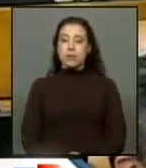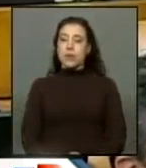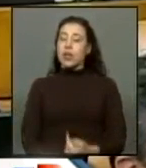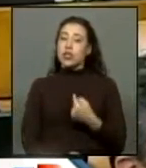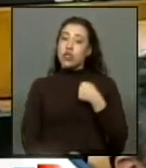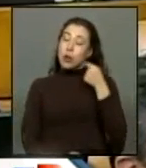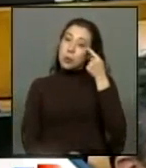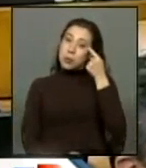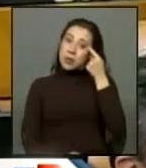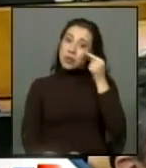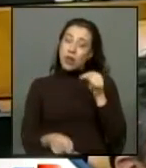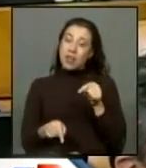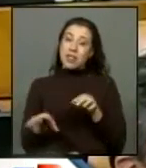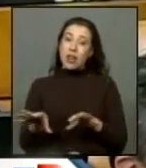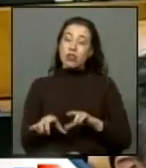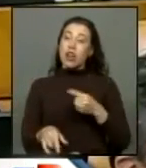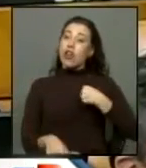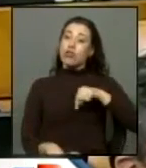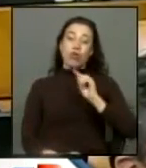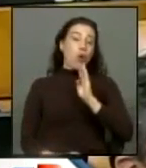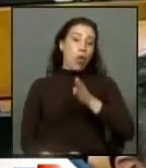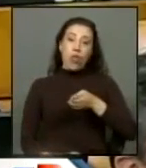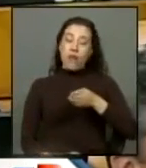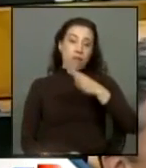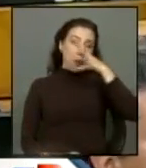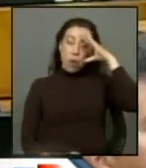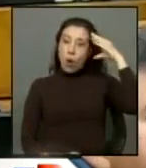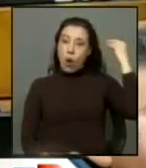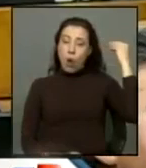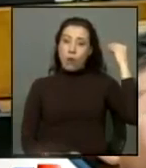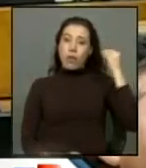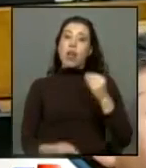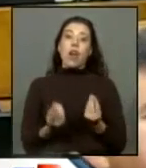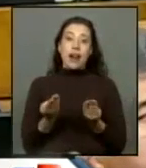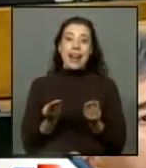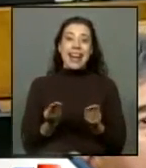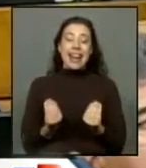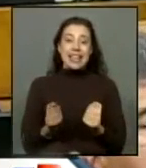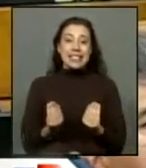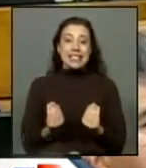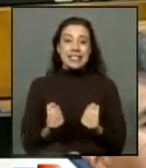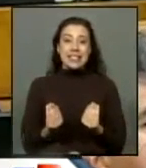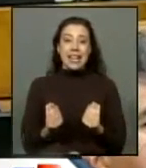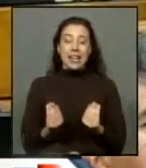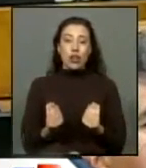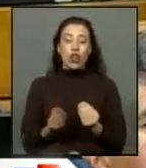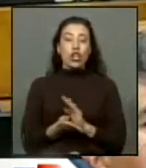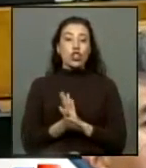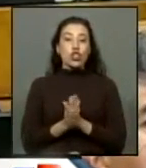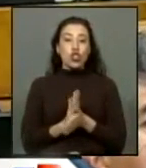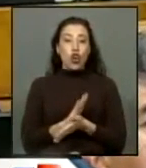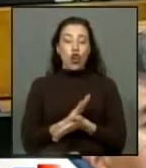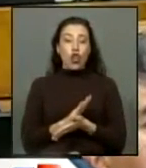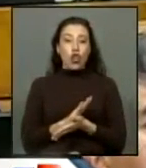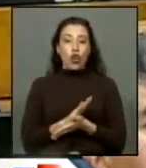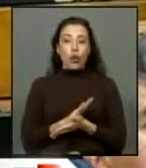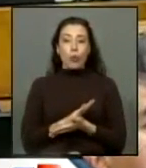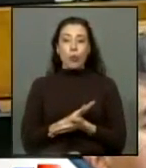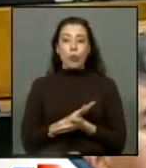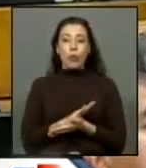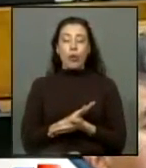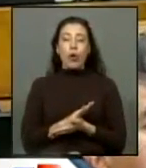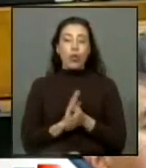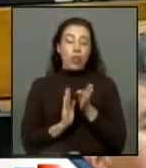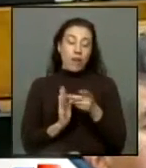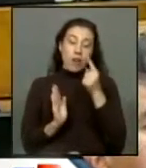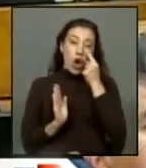eso es lo que nosotros no debemos olvidar es necesario que todos tengamos y